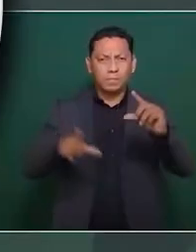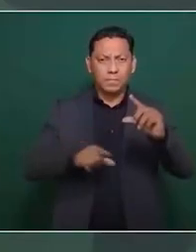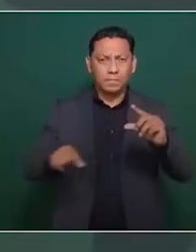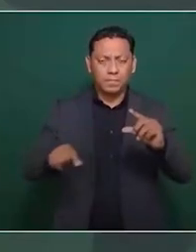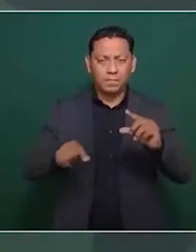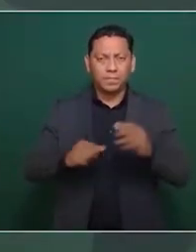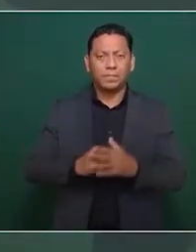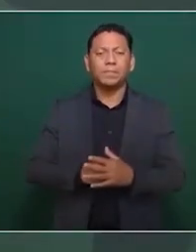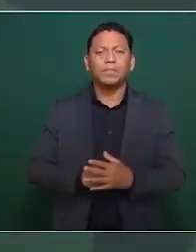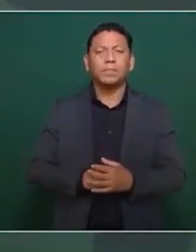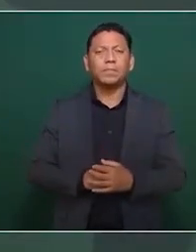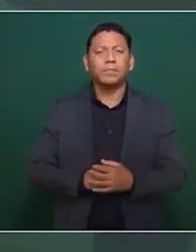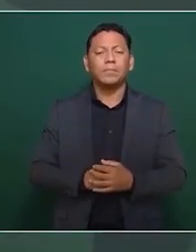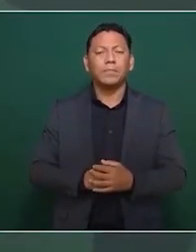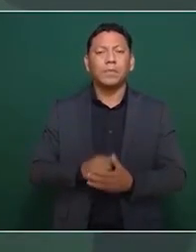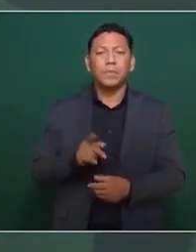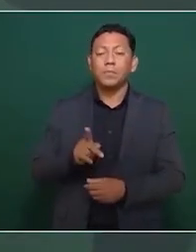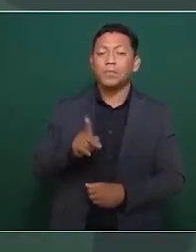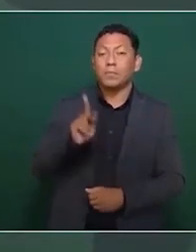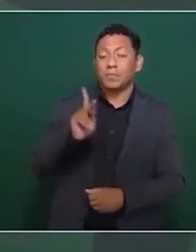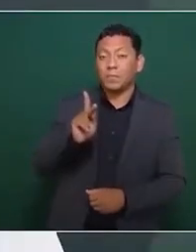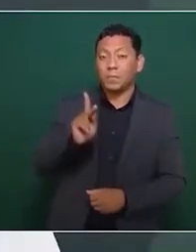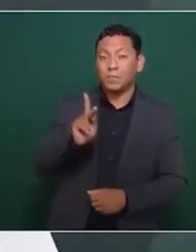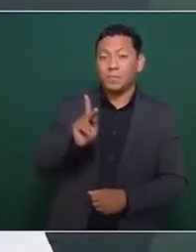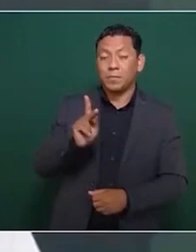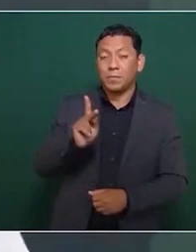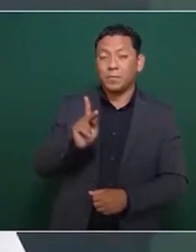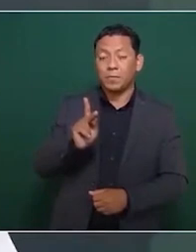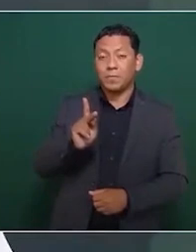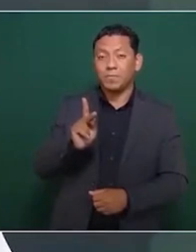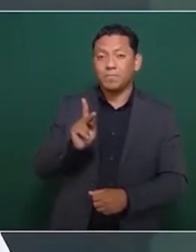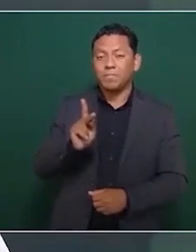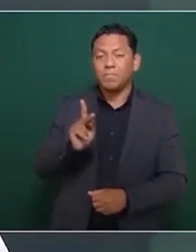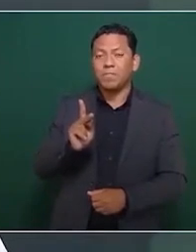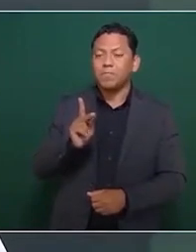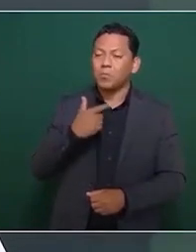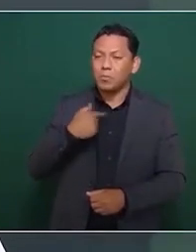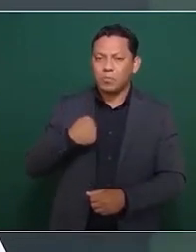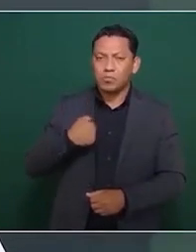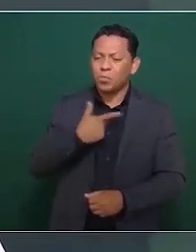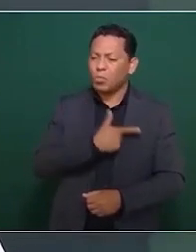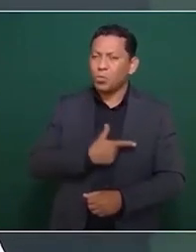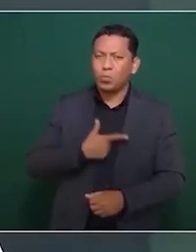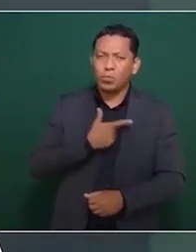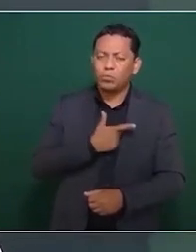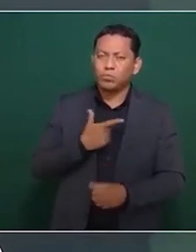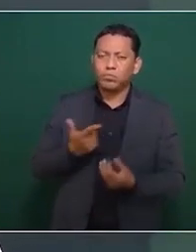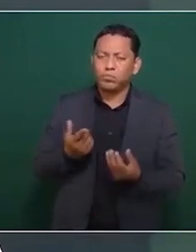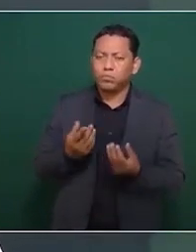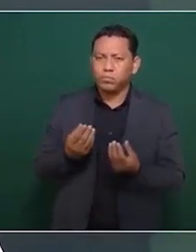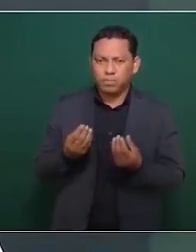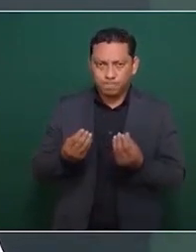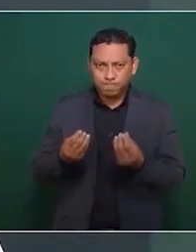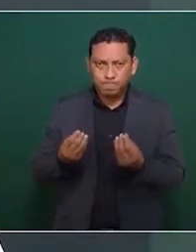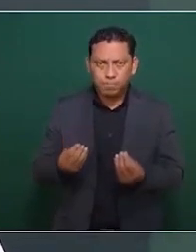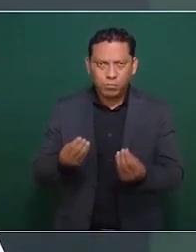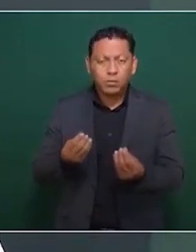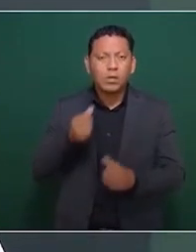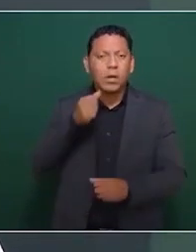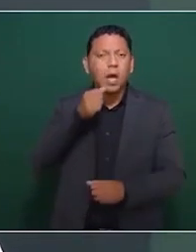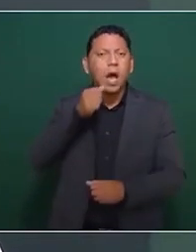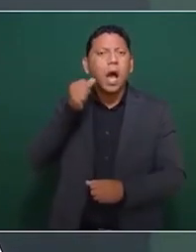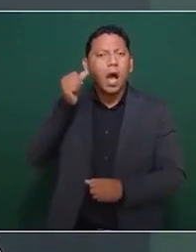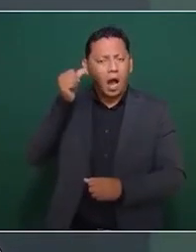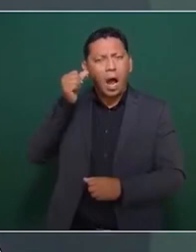sin embargo me da mucho gusto y ayer se